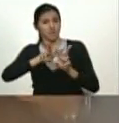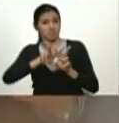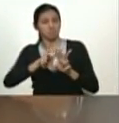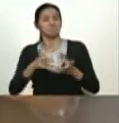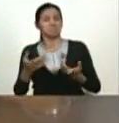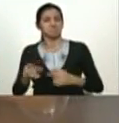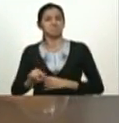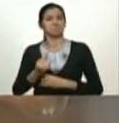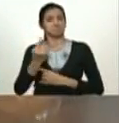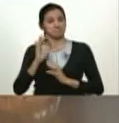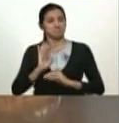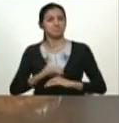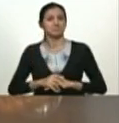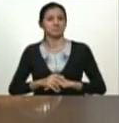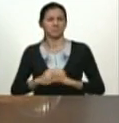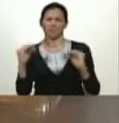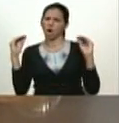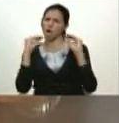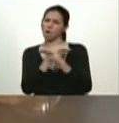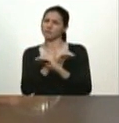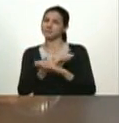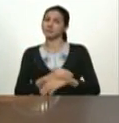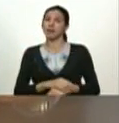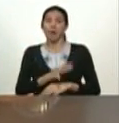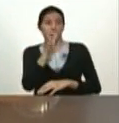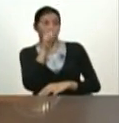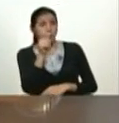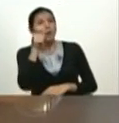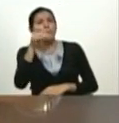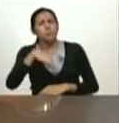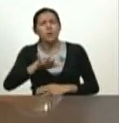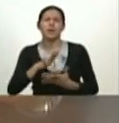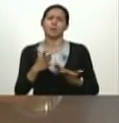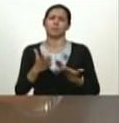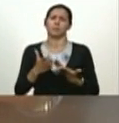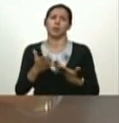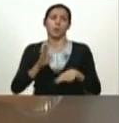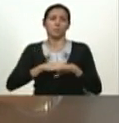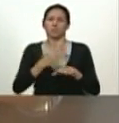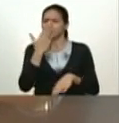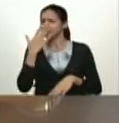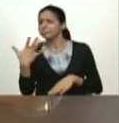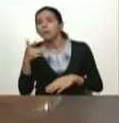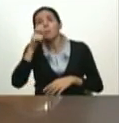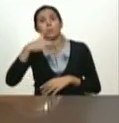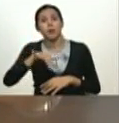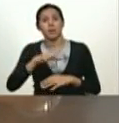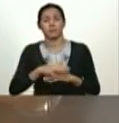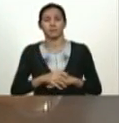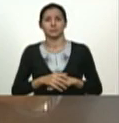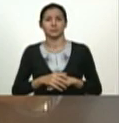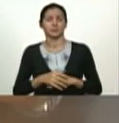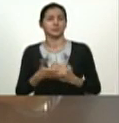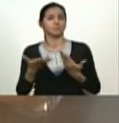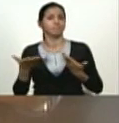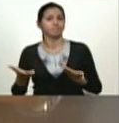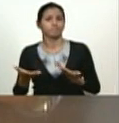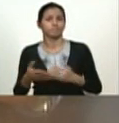verdad es como un contrasentido se burlan del pueblo porque subestiman al pueblo ustedes subestiman al pueblo